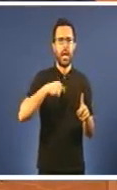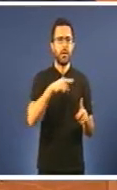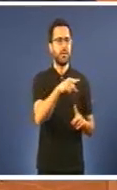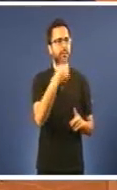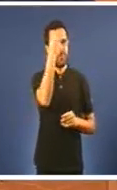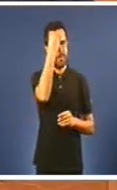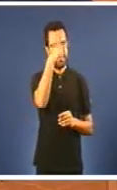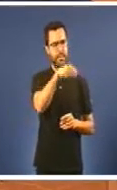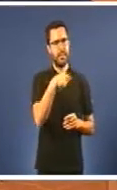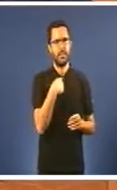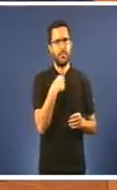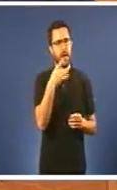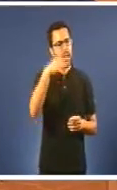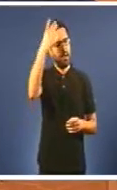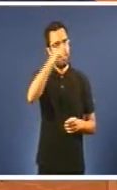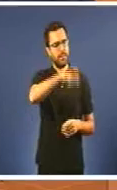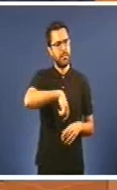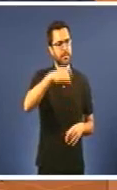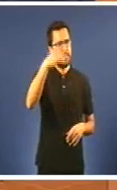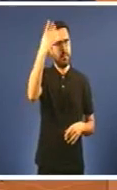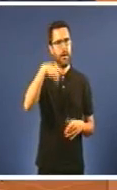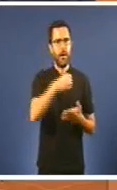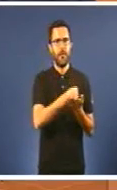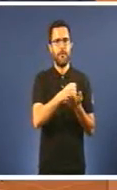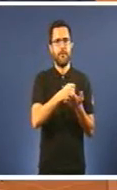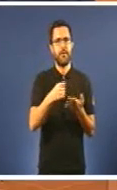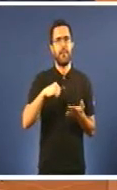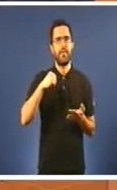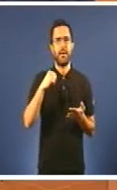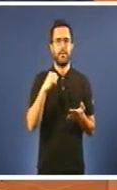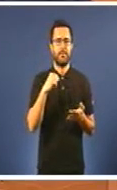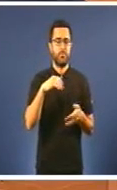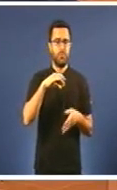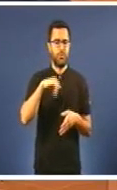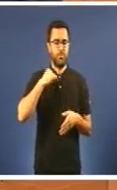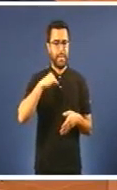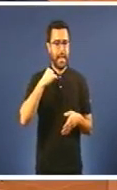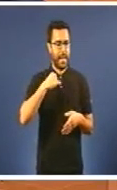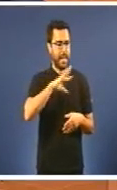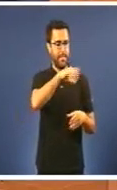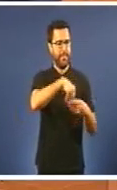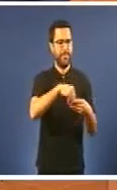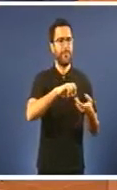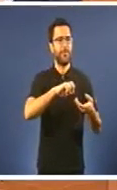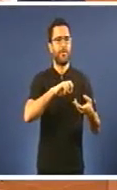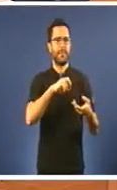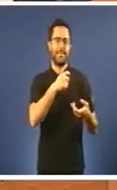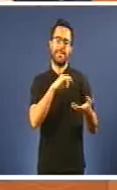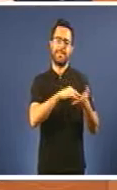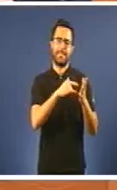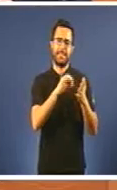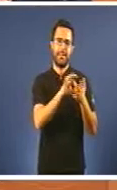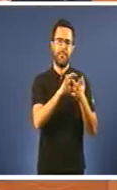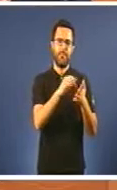criterios Vostede vai inventar agora a farmacia hospitalaria no Sistema Nacional de Saúde Pero, señor Jorquera, mire, sabe canto